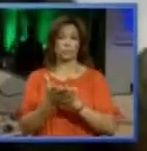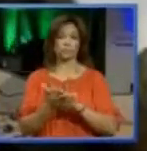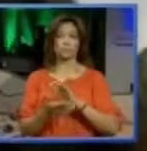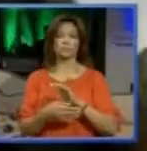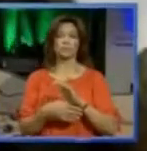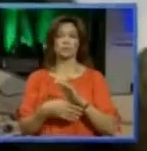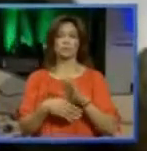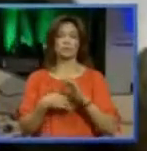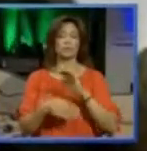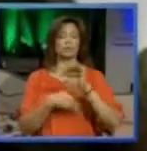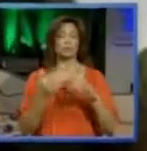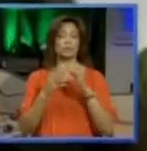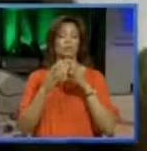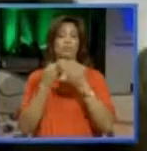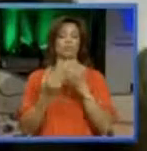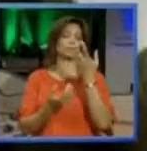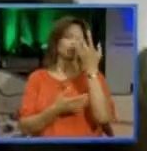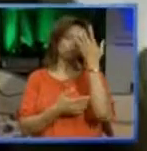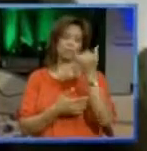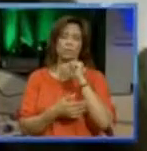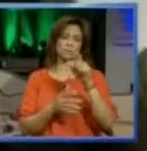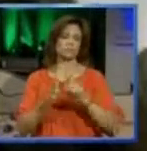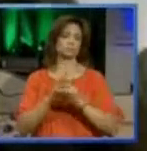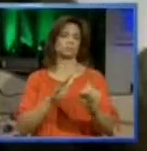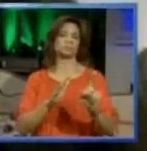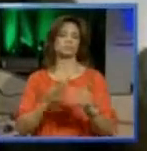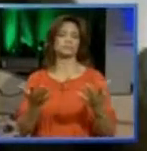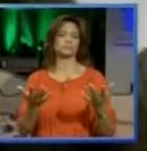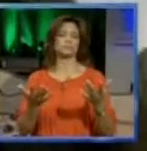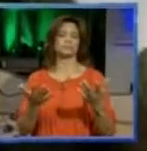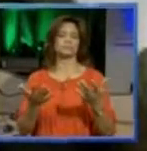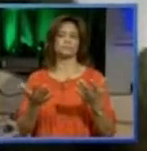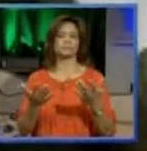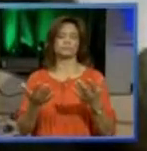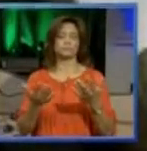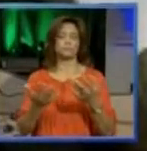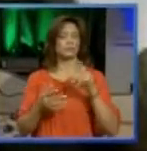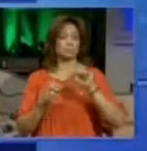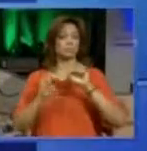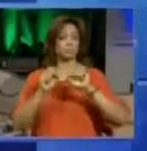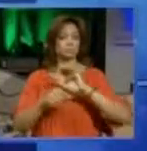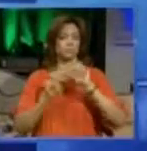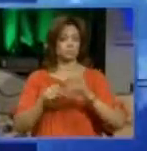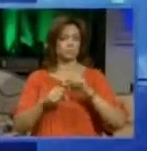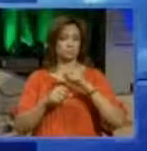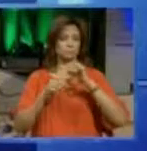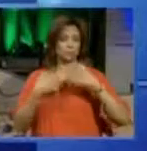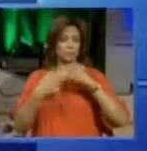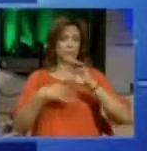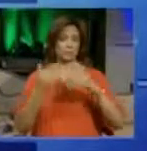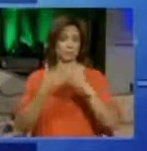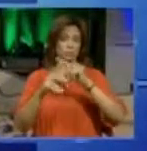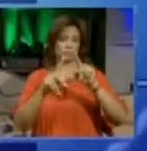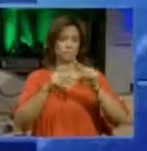tiene su familia aquí, no hay razón para que ella se vaya a la fuga. Sí, tiene muchas razones de arraigo a Puerto Rico. Con esto,